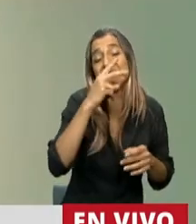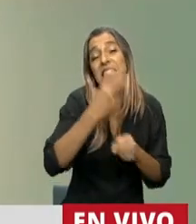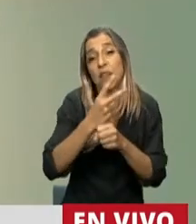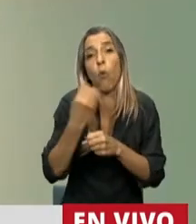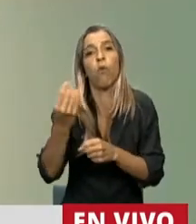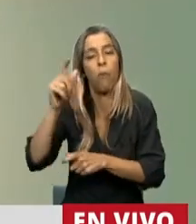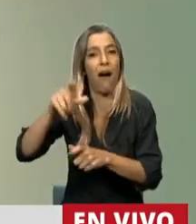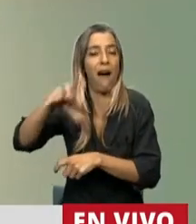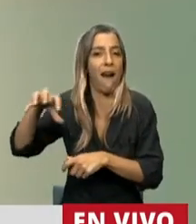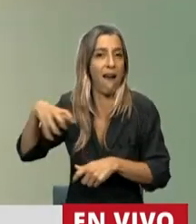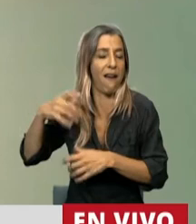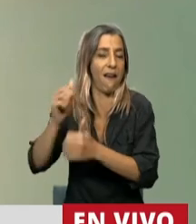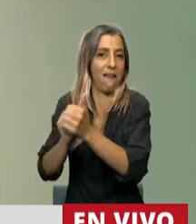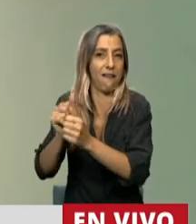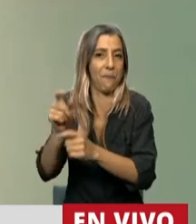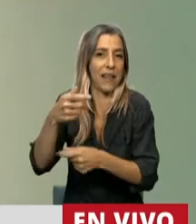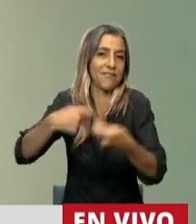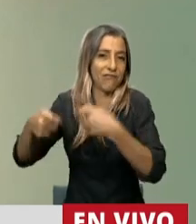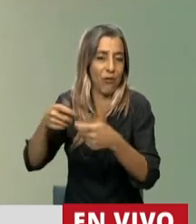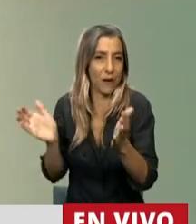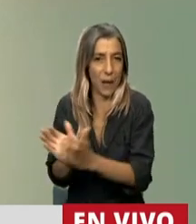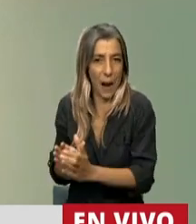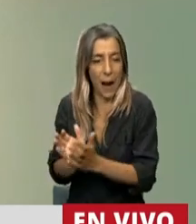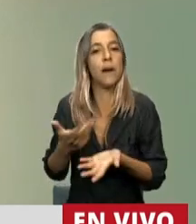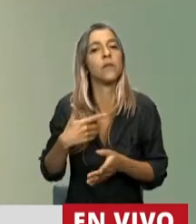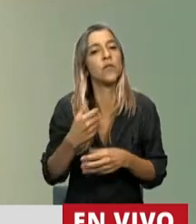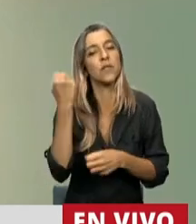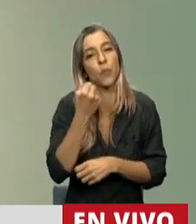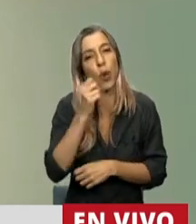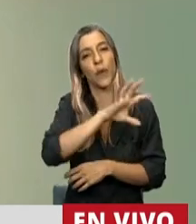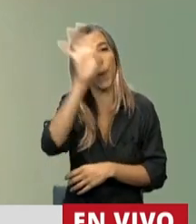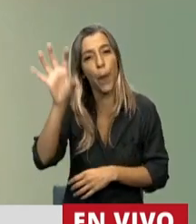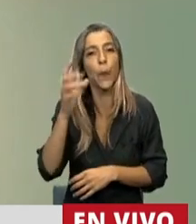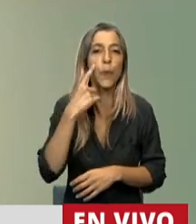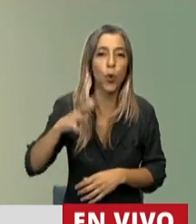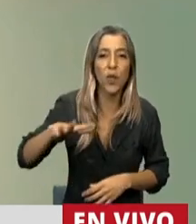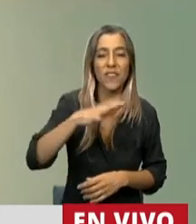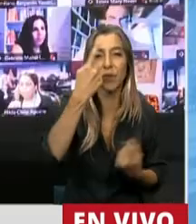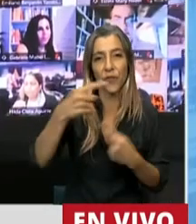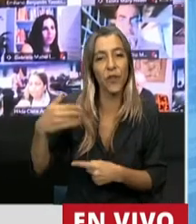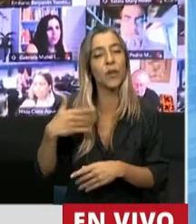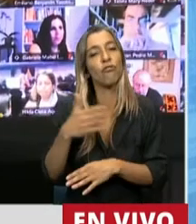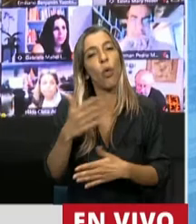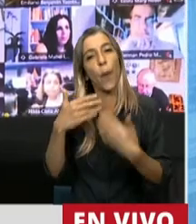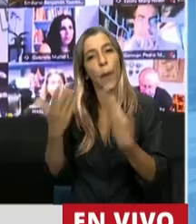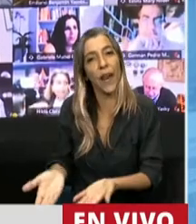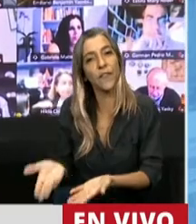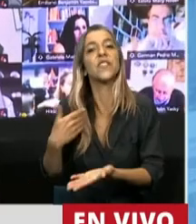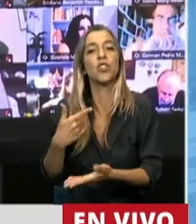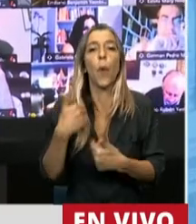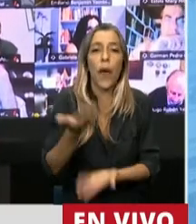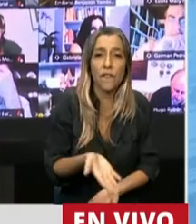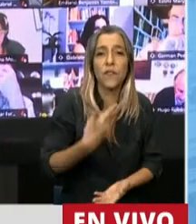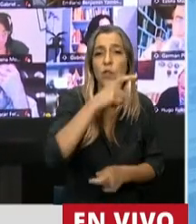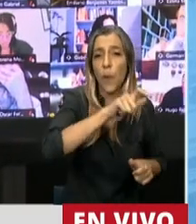nacional como así también en nuestras provincias pero que a su vez reciban el beneficio, el beneficio este de poderle darle el servicio al vecino pero